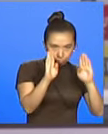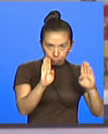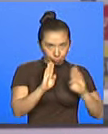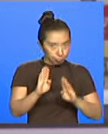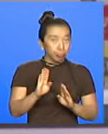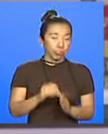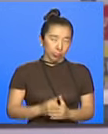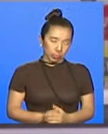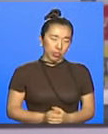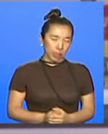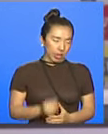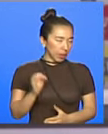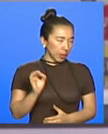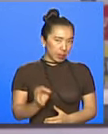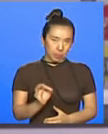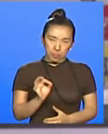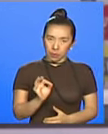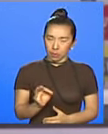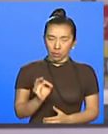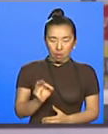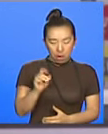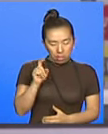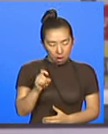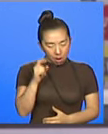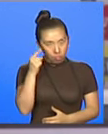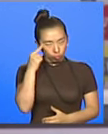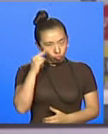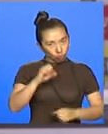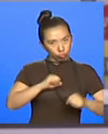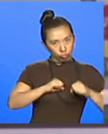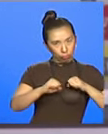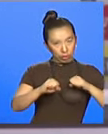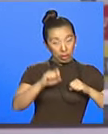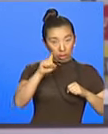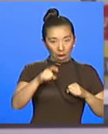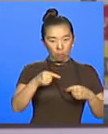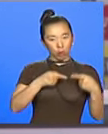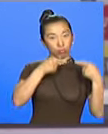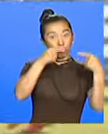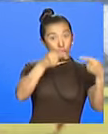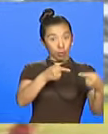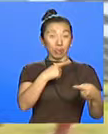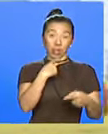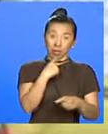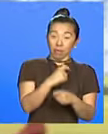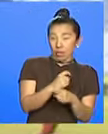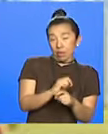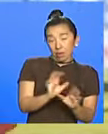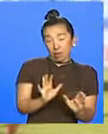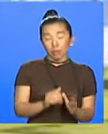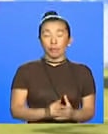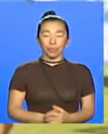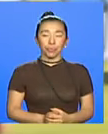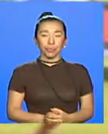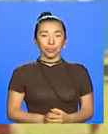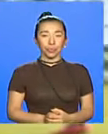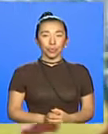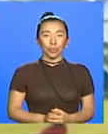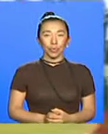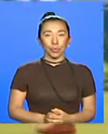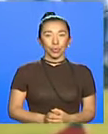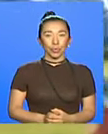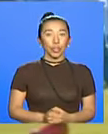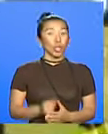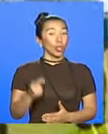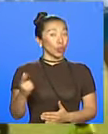y siempre guerreros, porque se ve un partido muy difícil. El historial de encuentros en Copa América favorece a